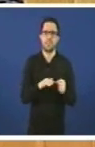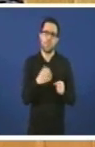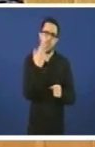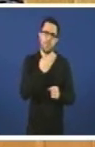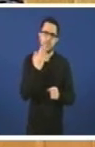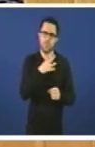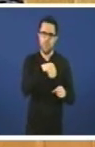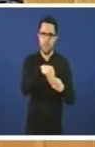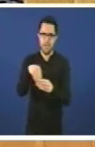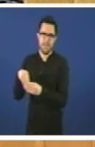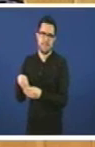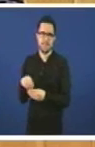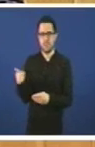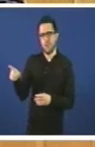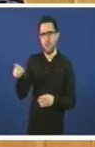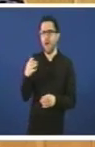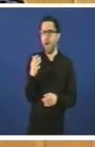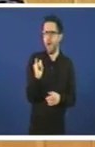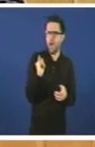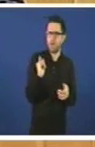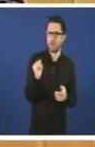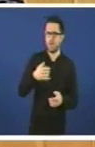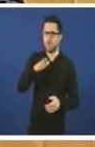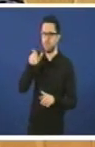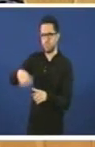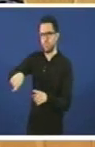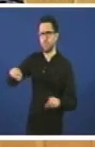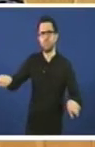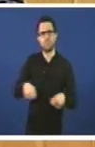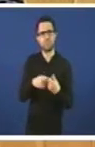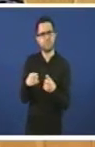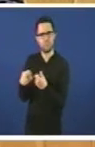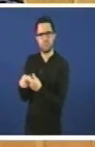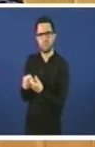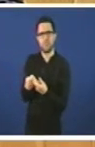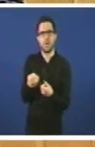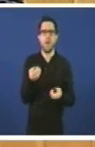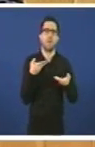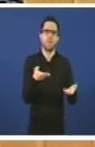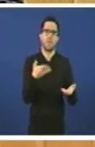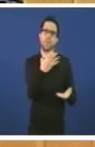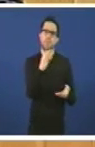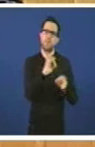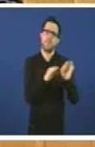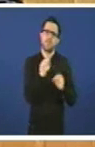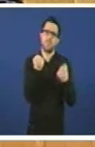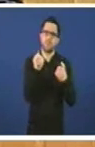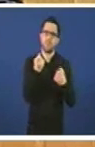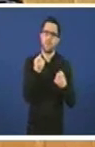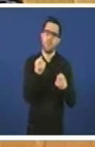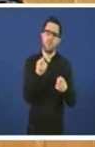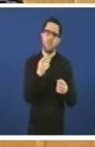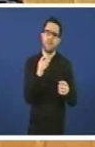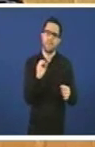a destruíron. Falaba no ensino non universitario de que como mínimo o alumnado recibo 50% da súa docencia en galego especificamente